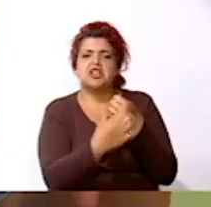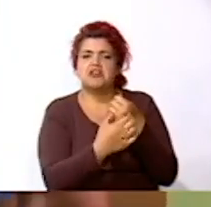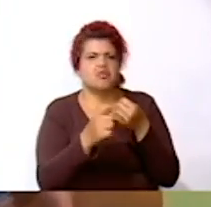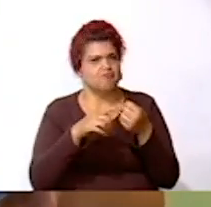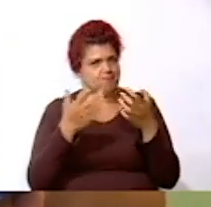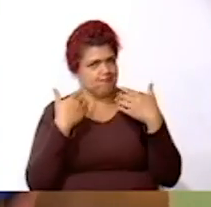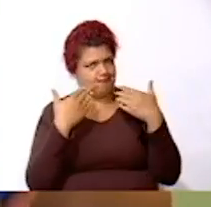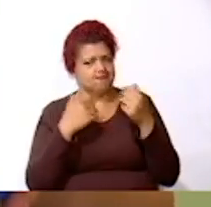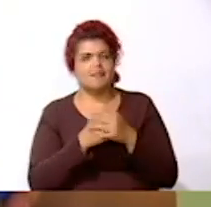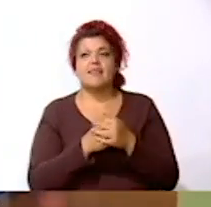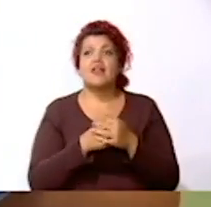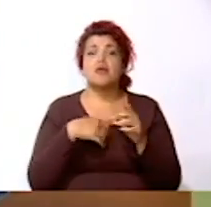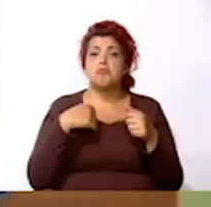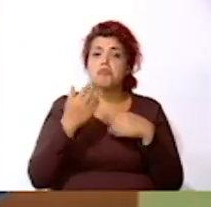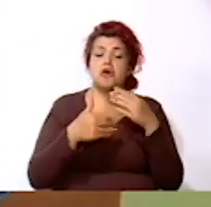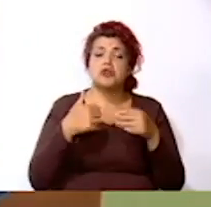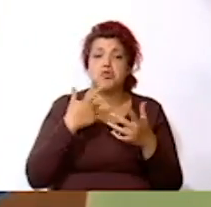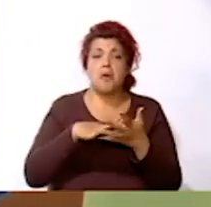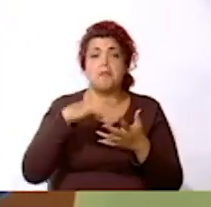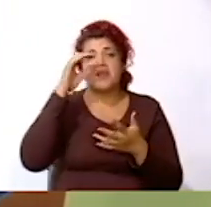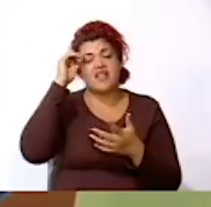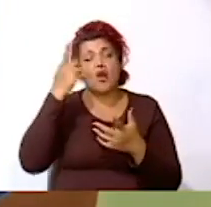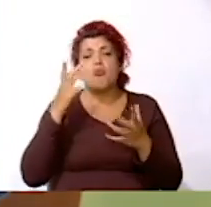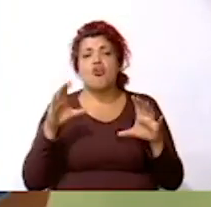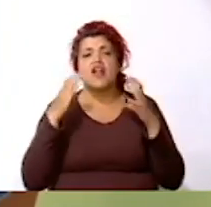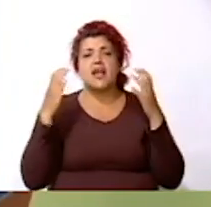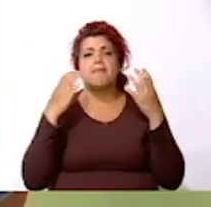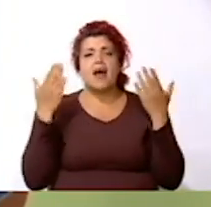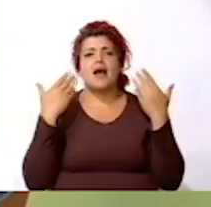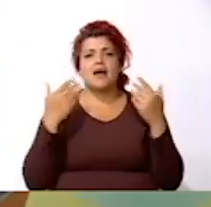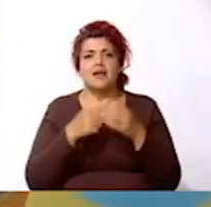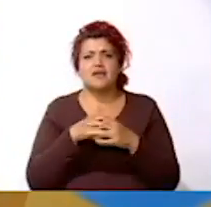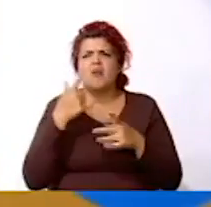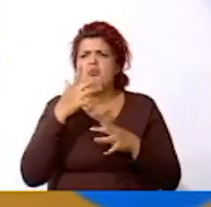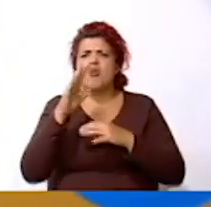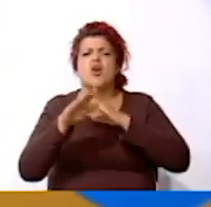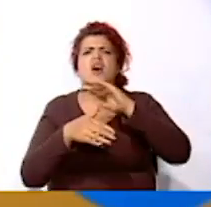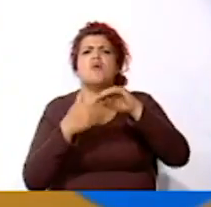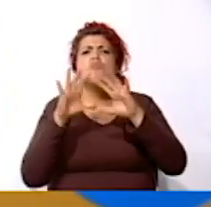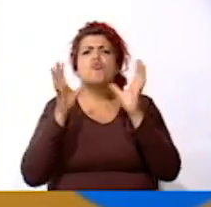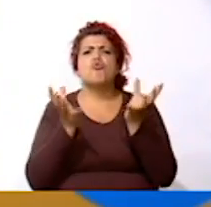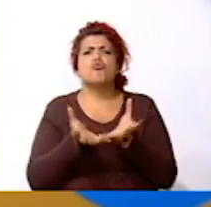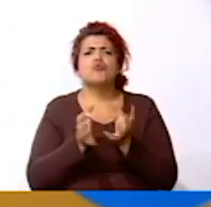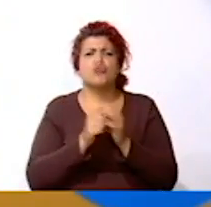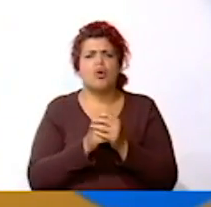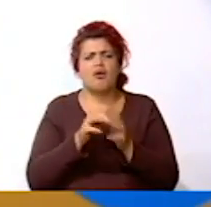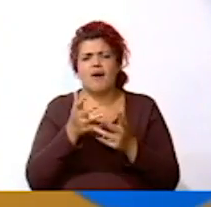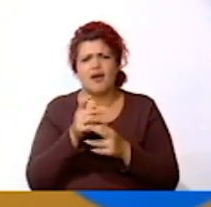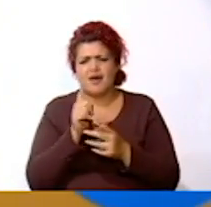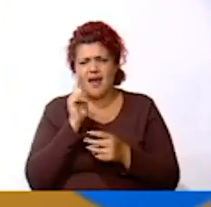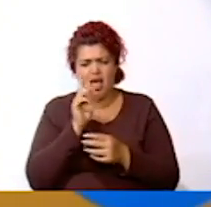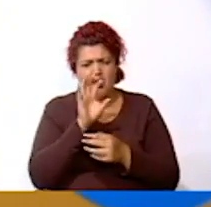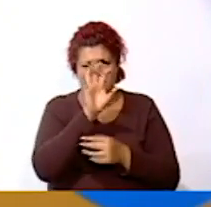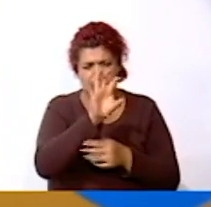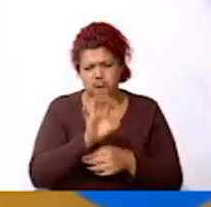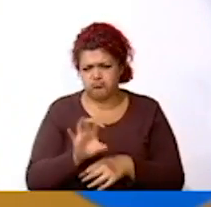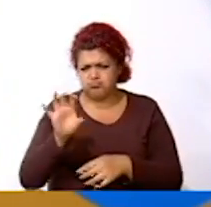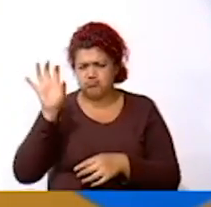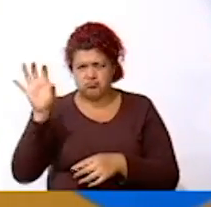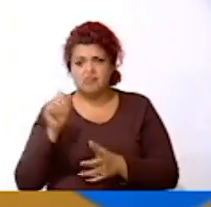después podemos aprender Sobre el clima De El mundo O de cada región De acuerdo